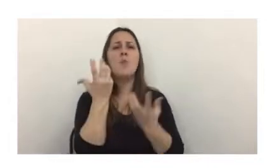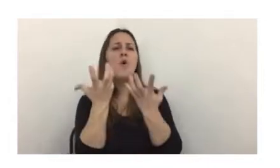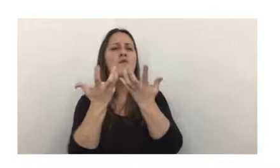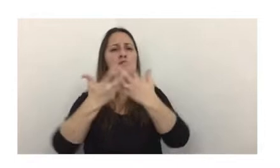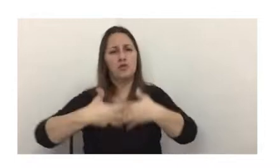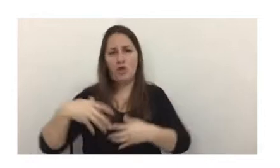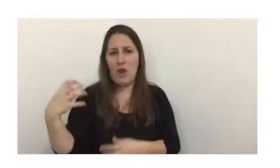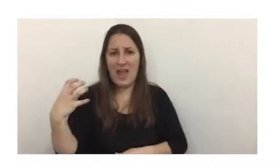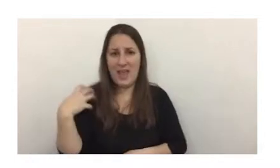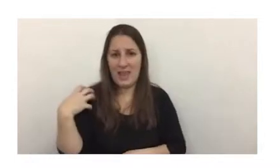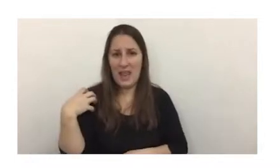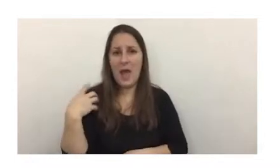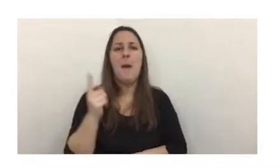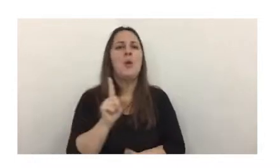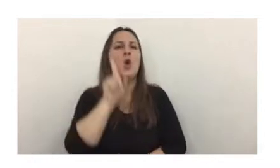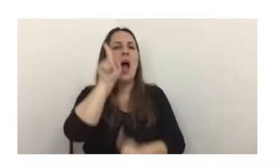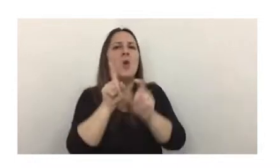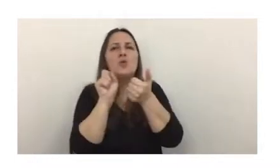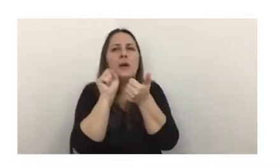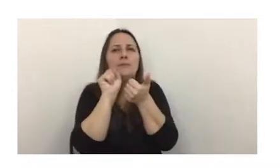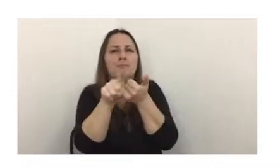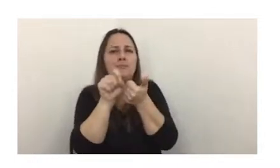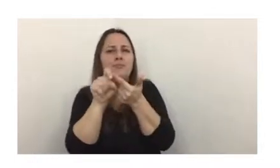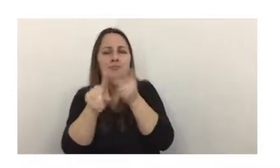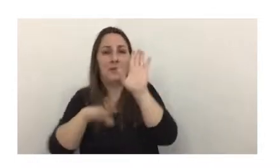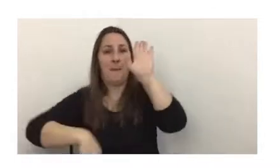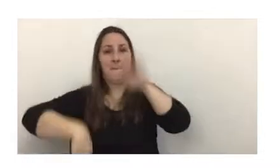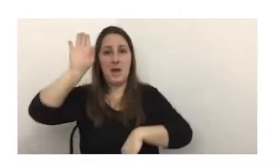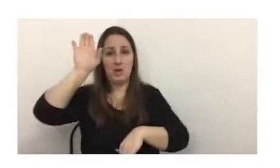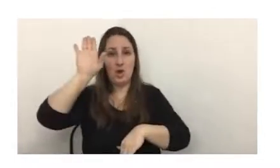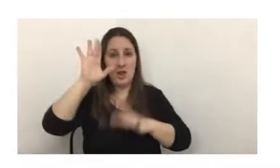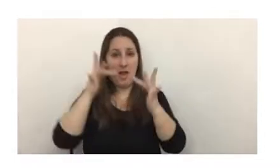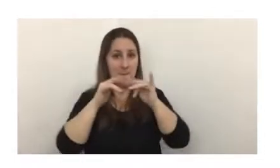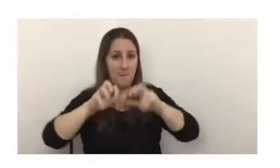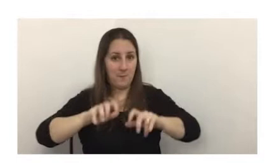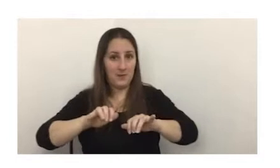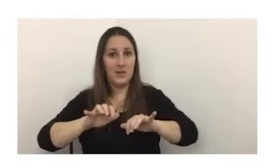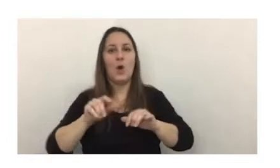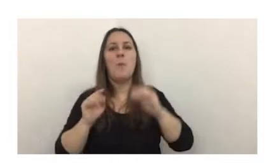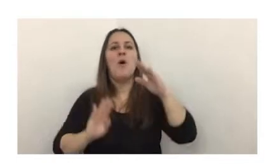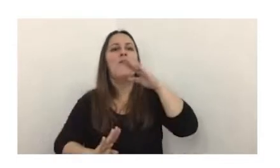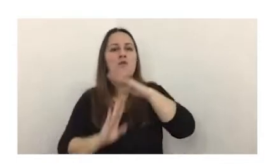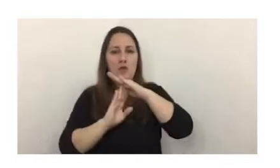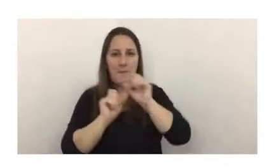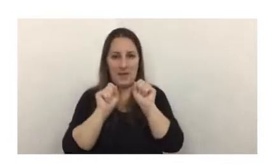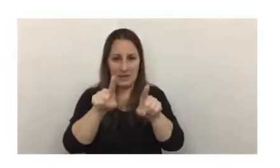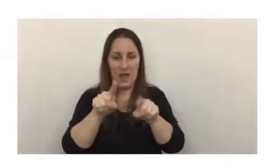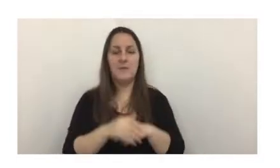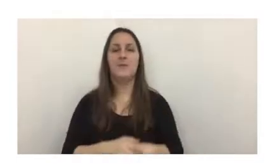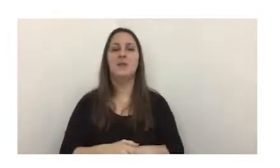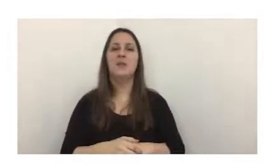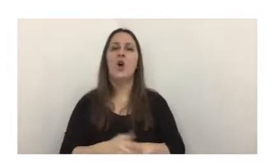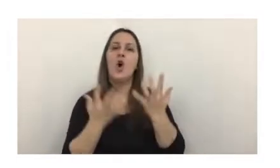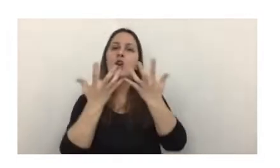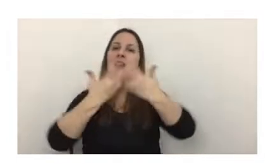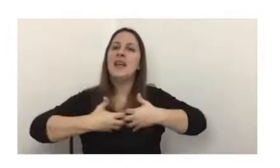pero sí es posible detenerse en algunas características que comparten la mayoría de las criptomonedas y que hace a su esencia. Me refiero a la utilización